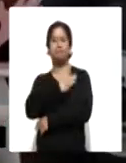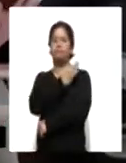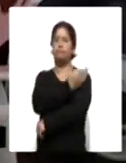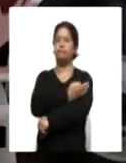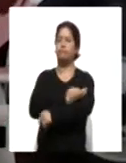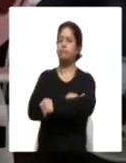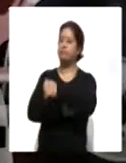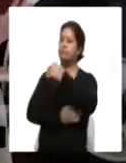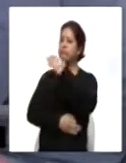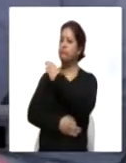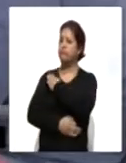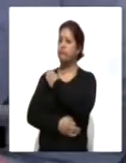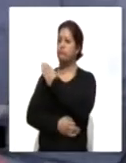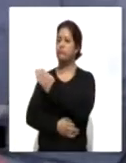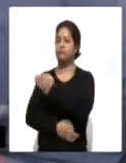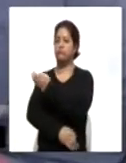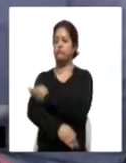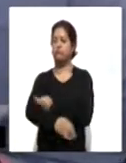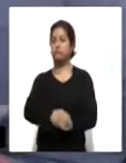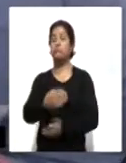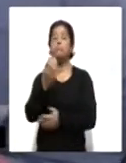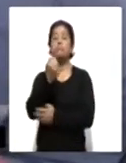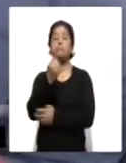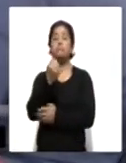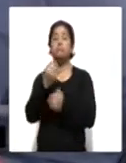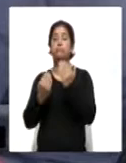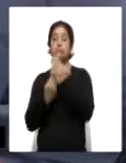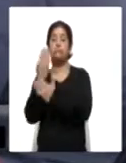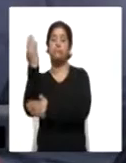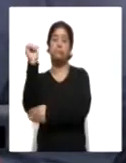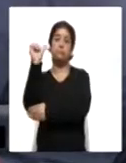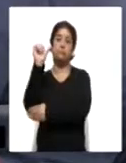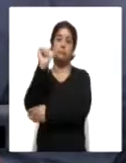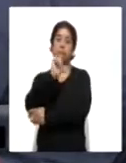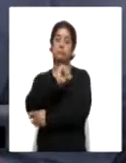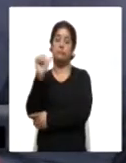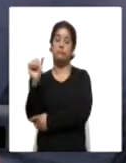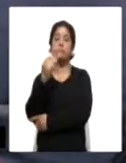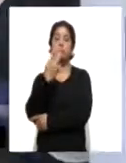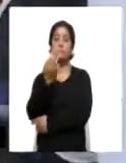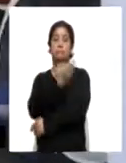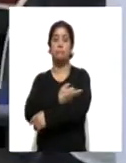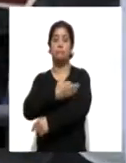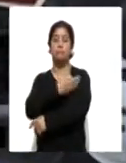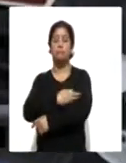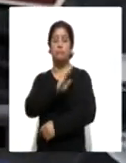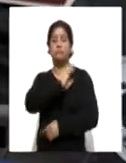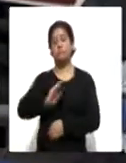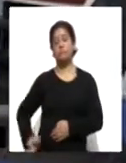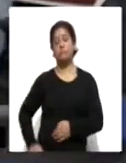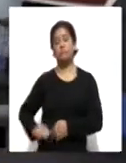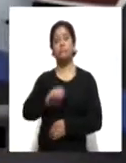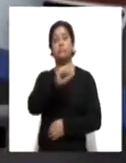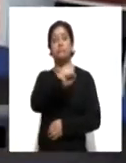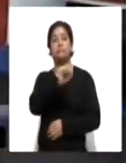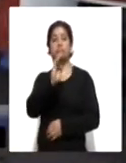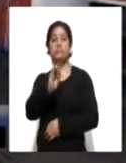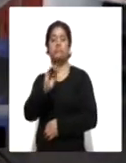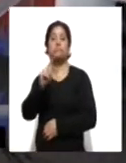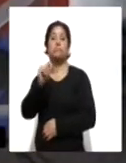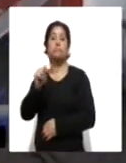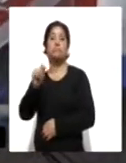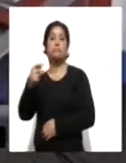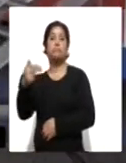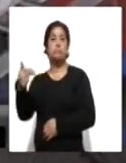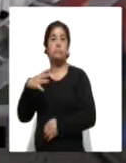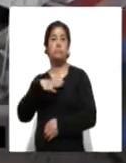ti y al auditorio, pues, de las nueve de la mañana a las tres de la tarde en el municipio de San Francisco, Tetlanoca. La Secretaría de Salud retomó las actividades